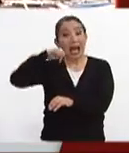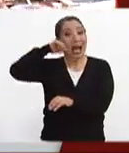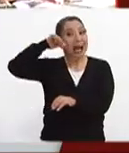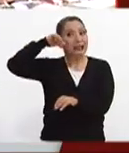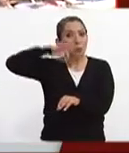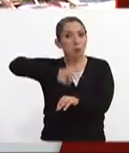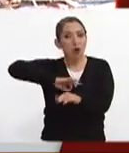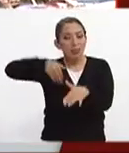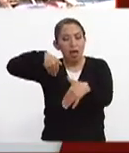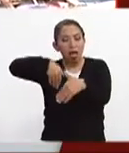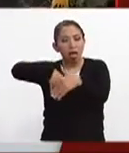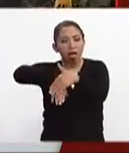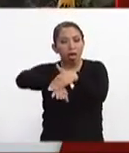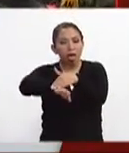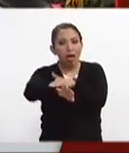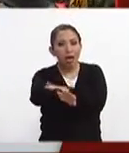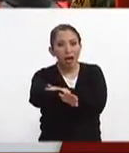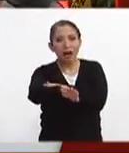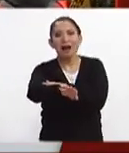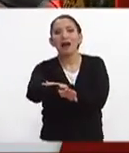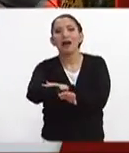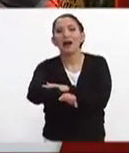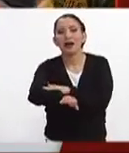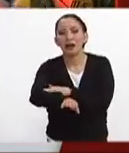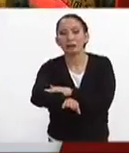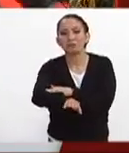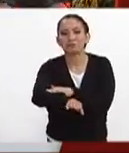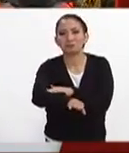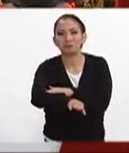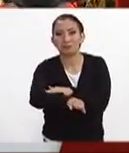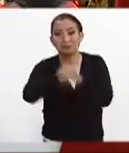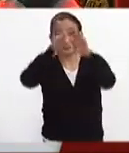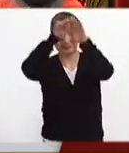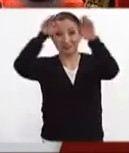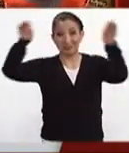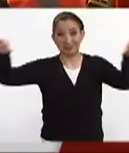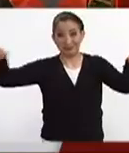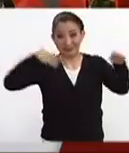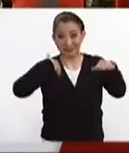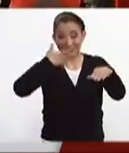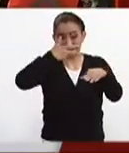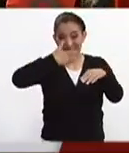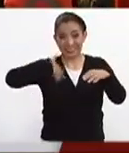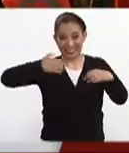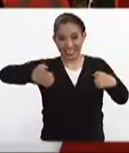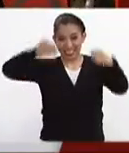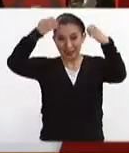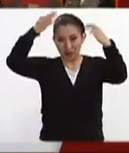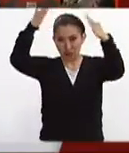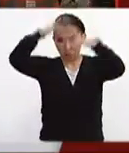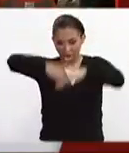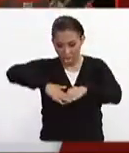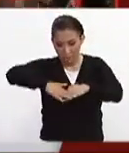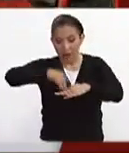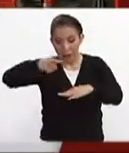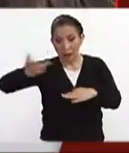acceso a la parte del techo de este edificio derrumbado no sé